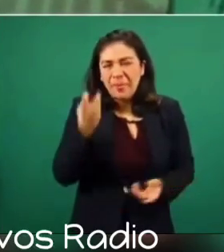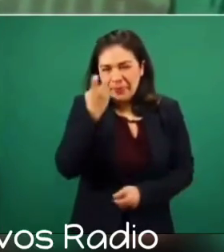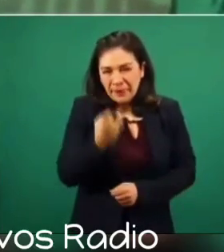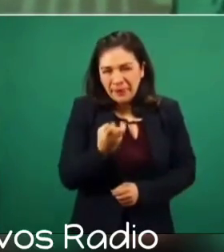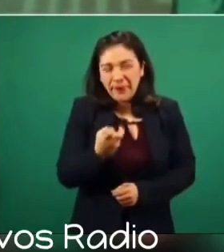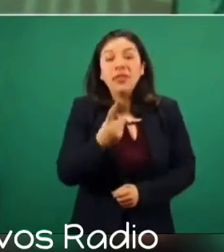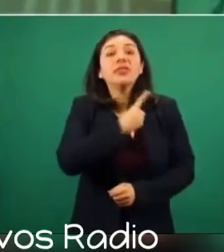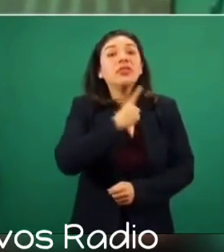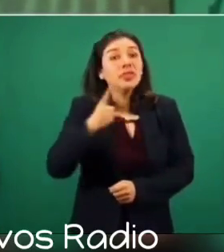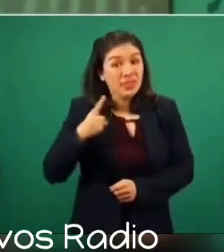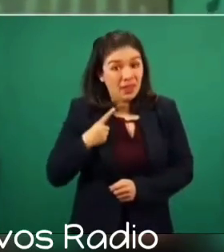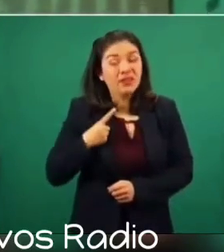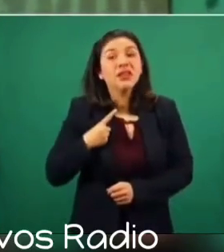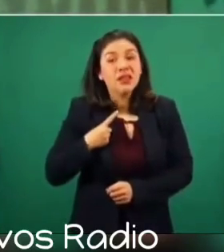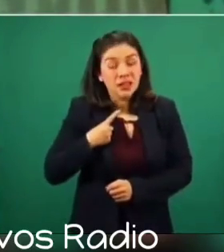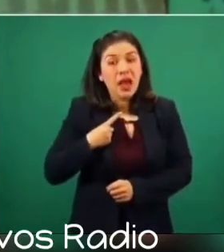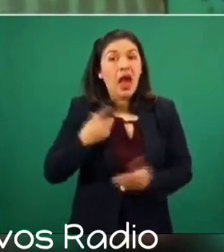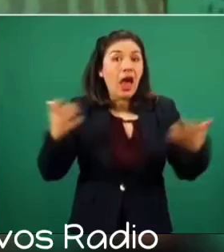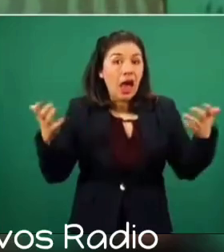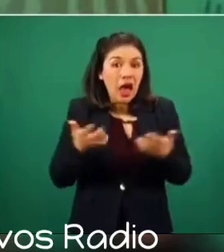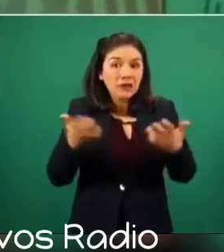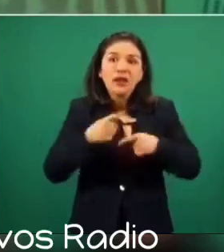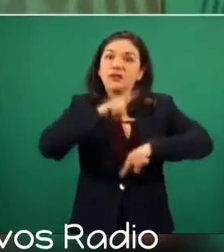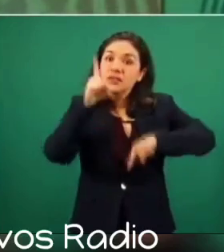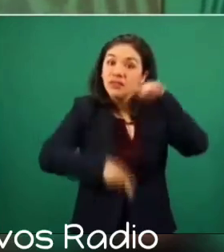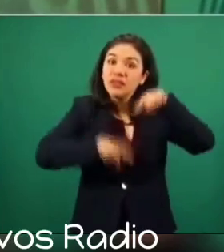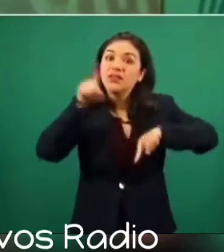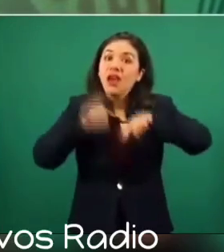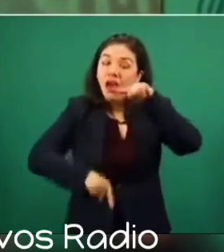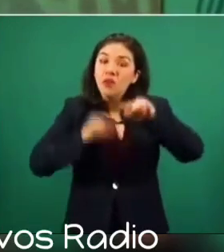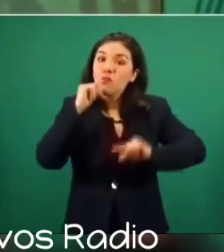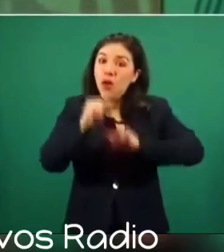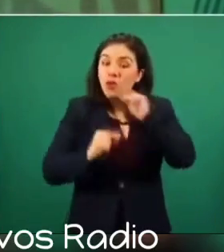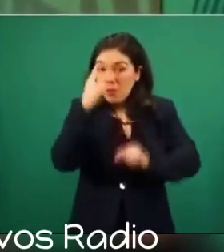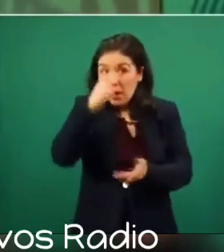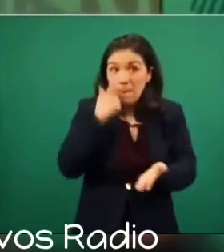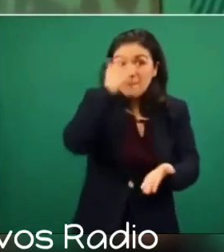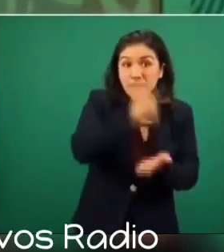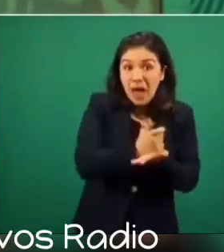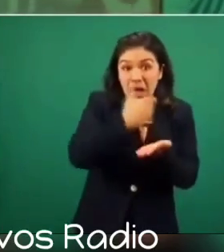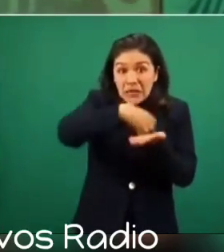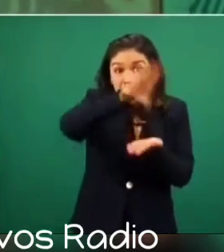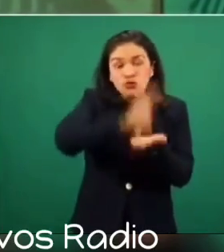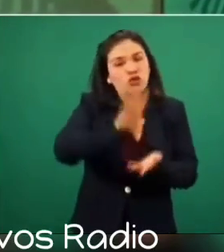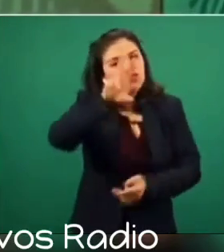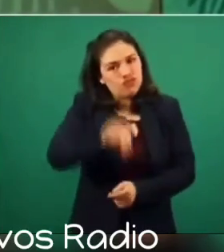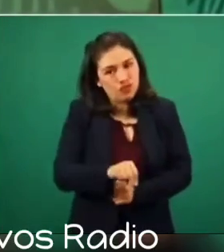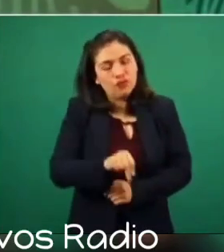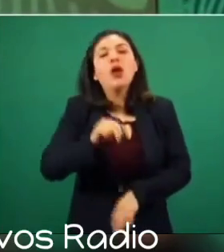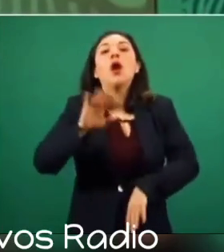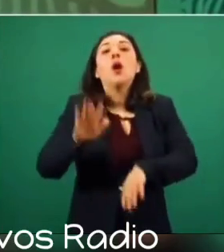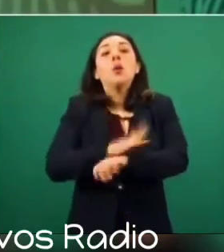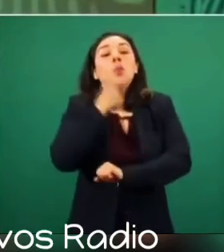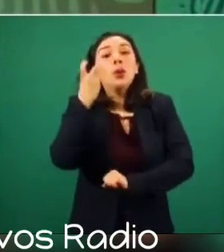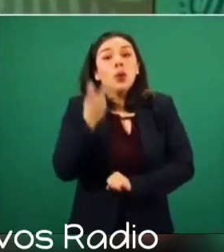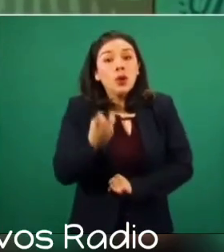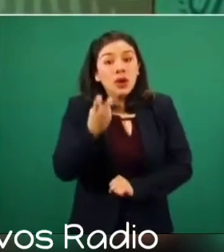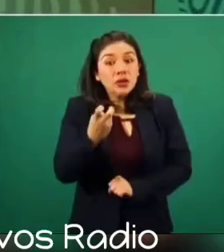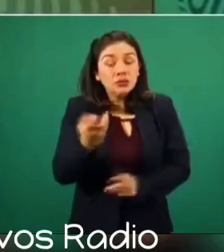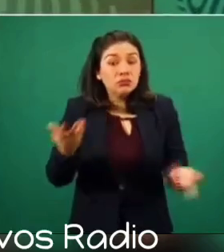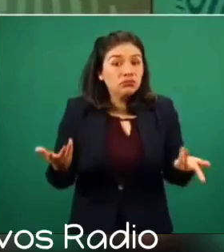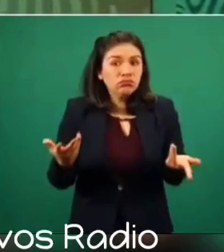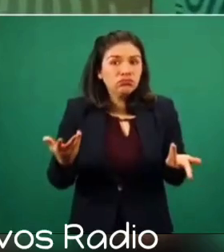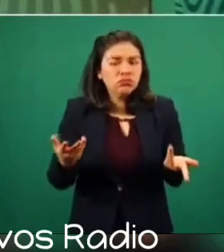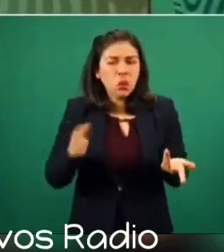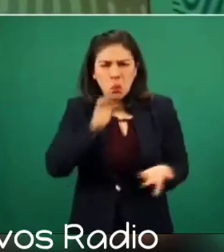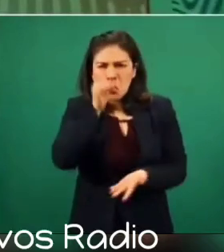Tienen que irse quitando las cuotas. Para eso no